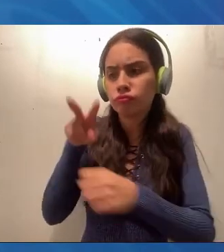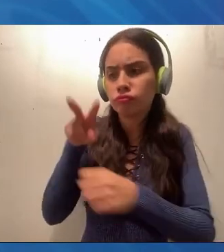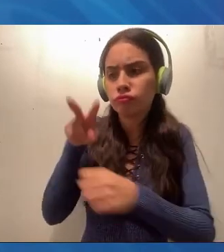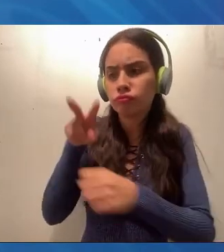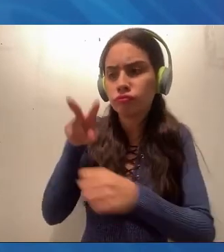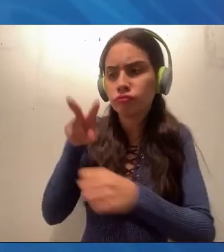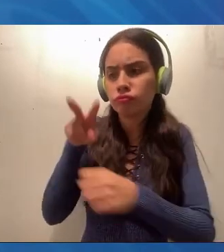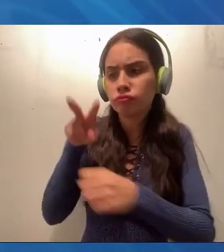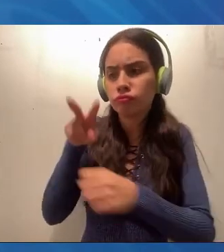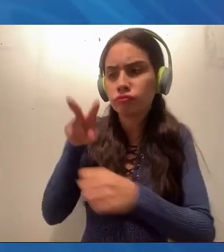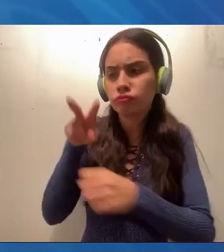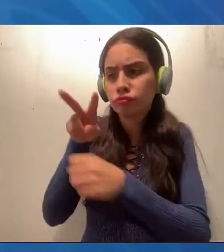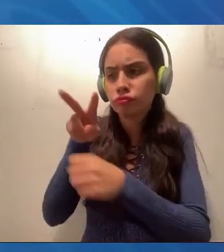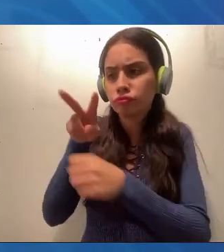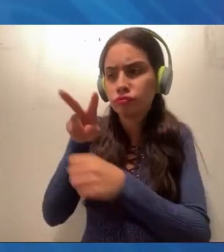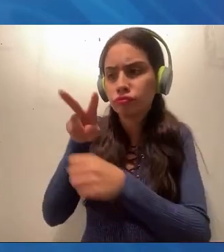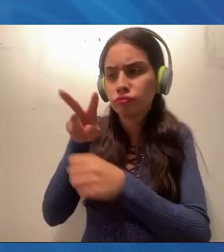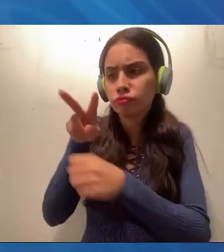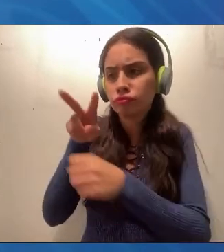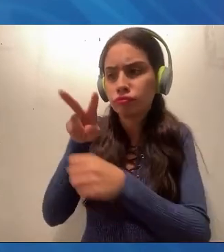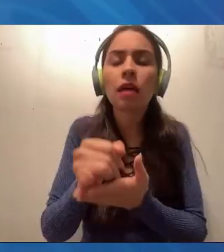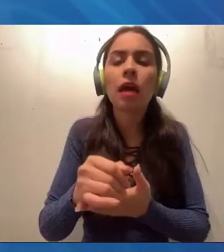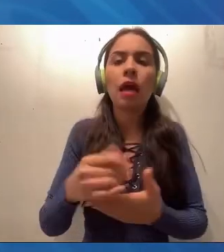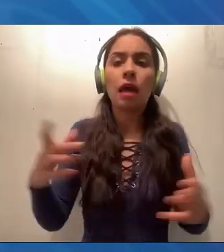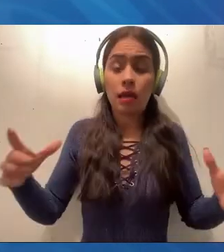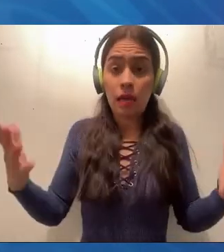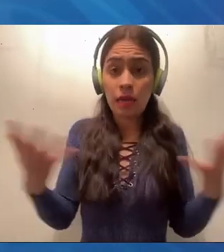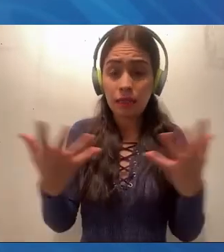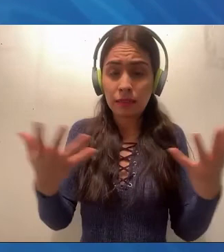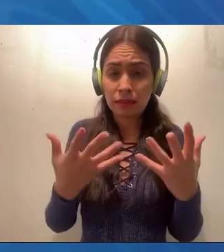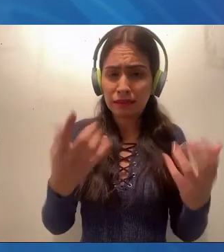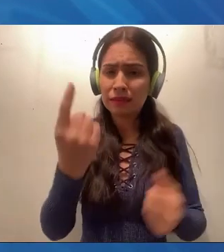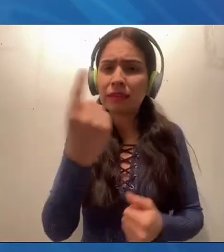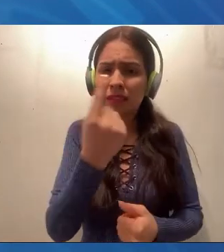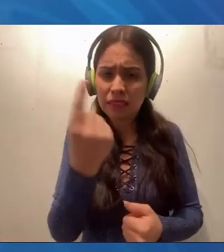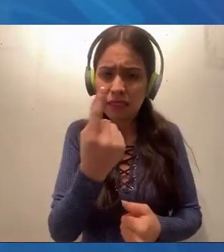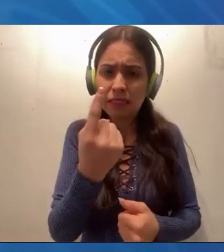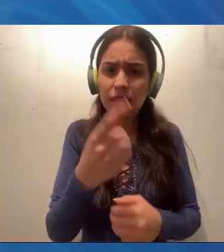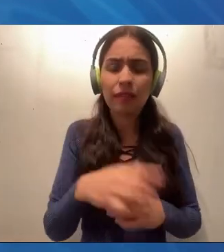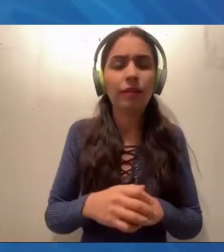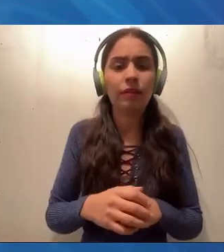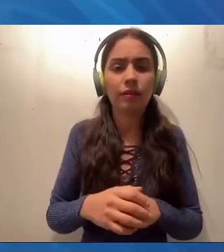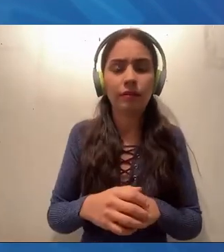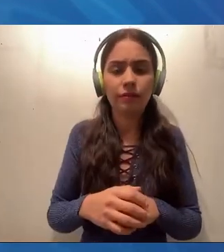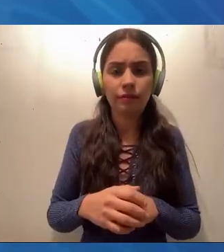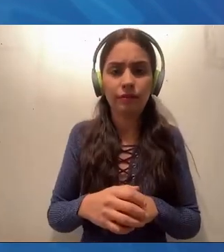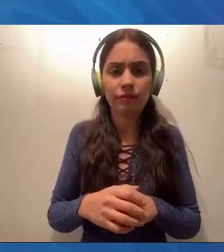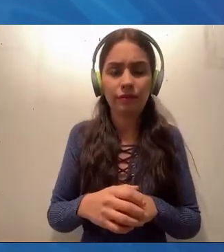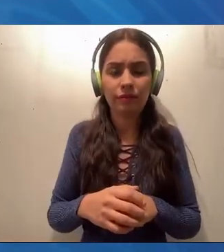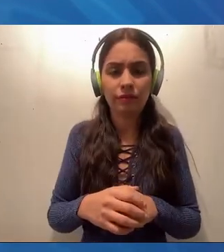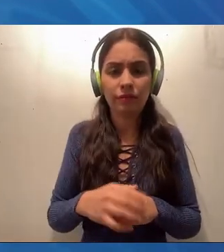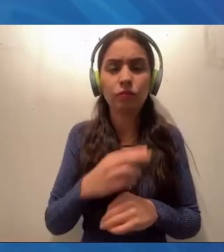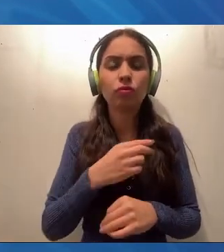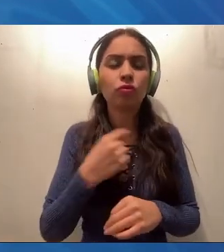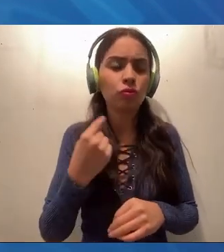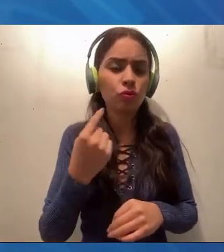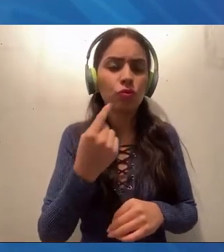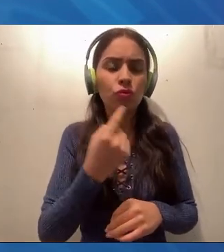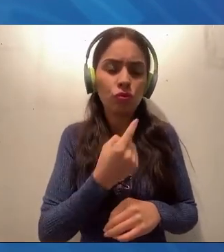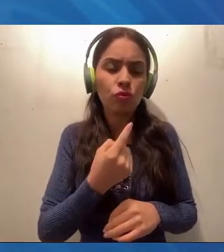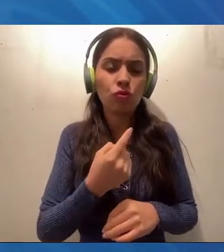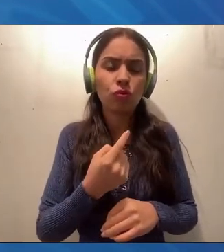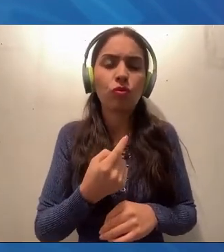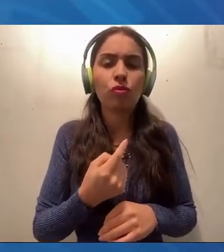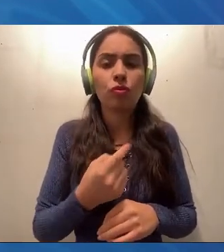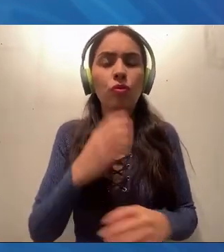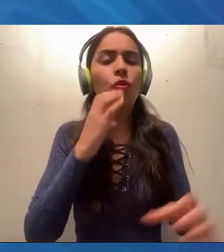controlarla. Hemos hecho ya, estamos en un intercambio de información con la oficina que opera los puentes fronterizos en